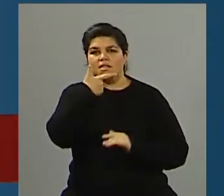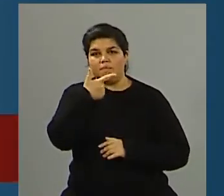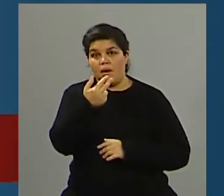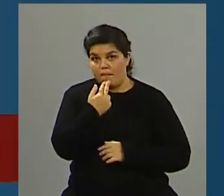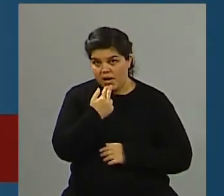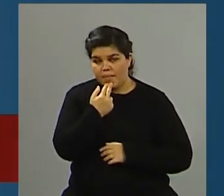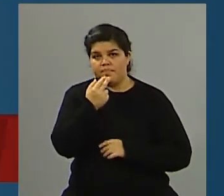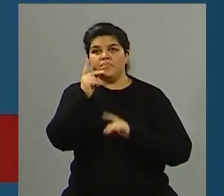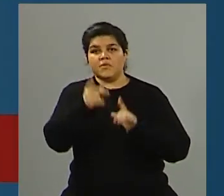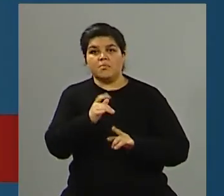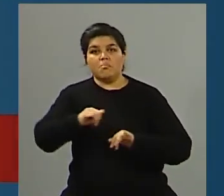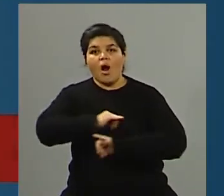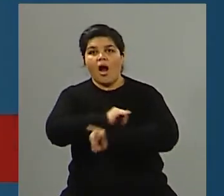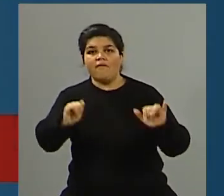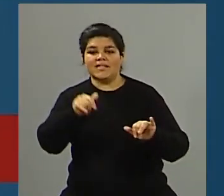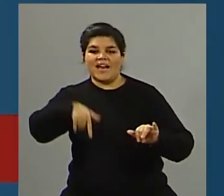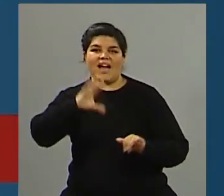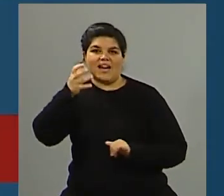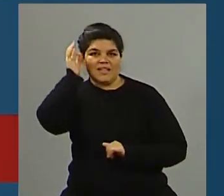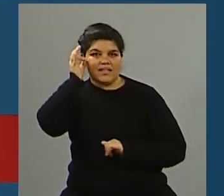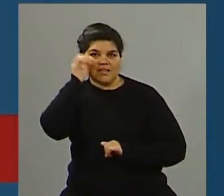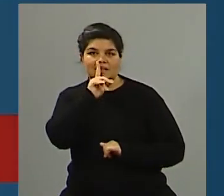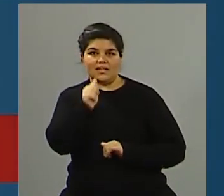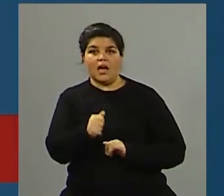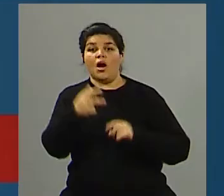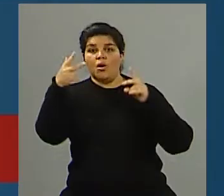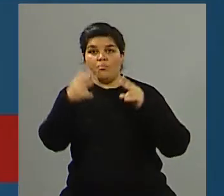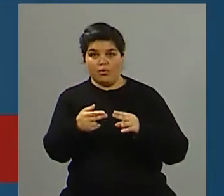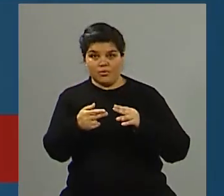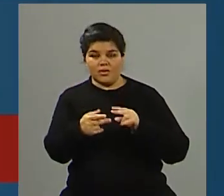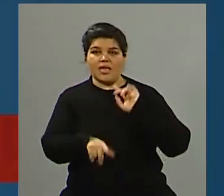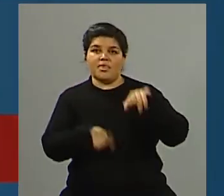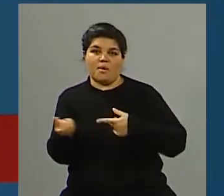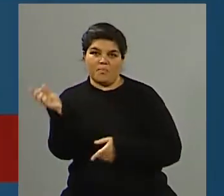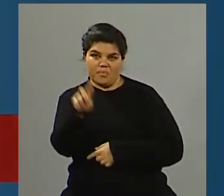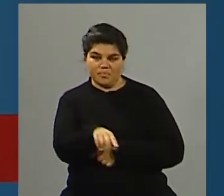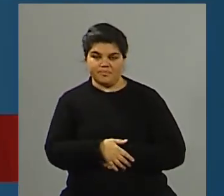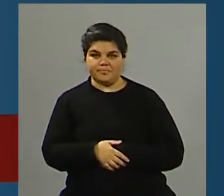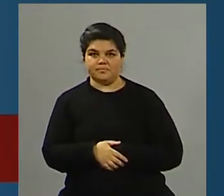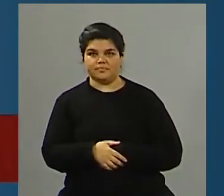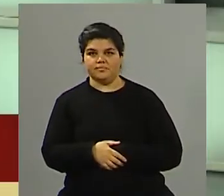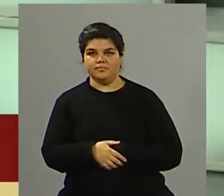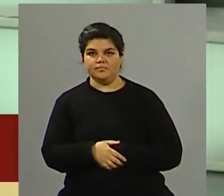y por supuesto les decimos a ustedes que estamos en el 30 de la TDA, esto es Chat Político, nos vamos a ir a una pausa, enseguida regresamos.